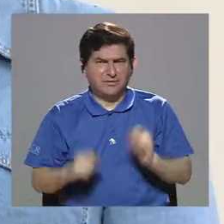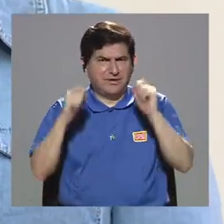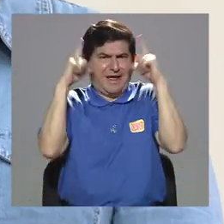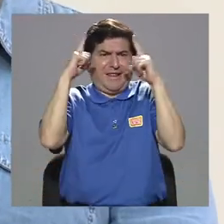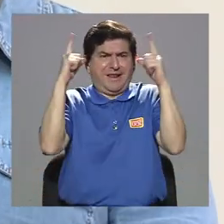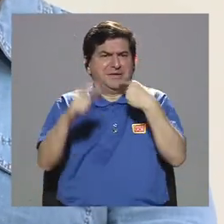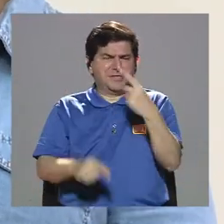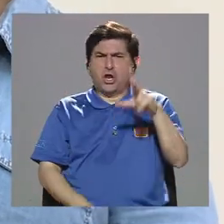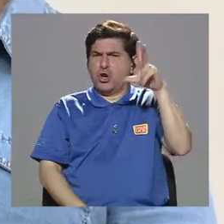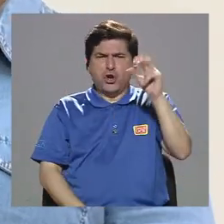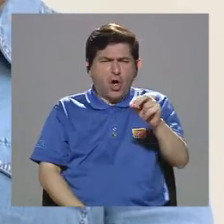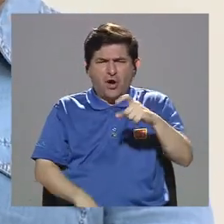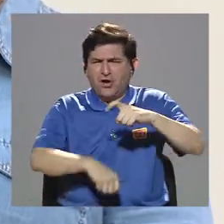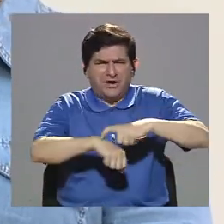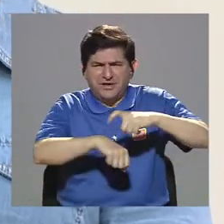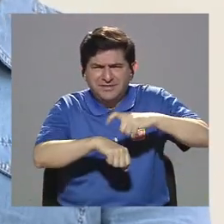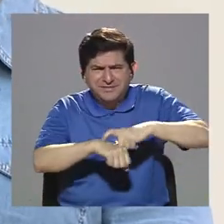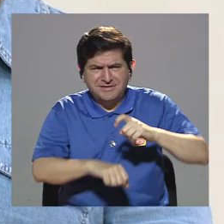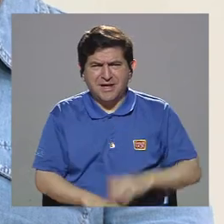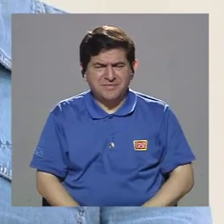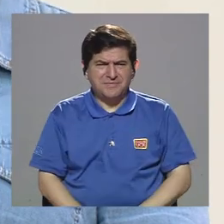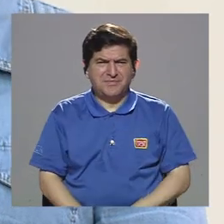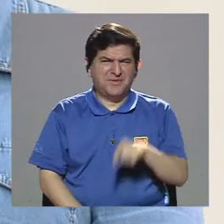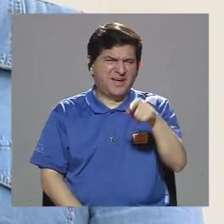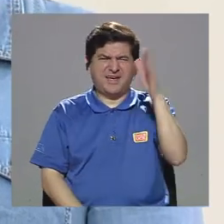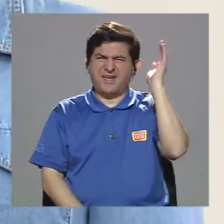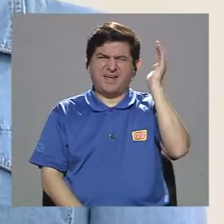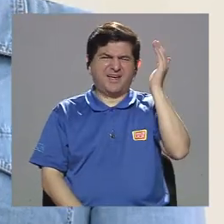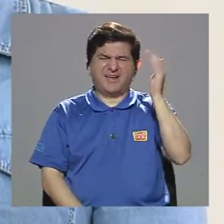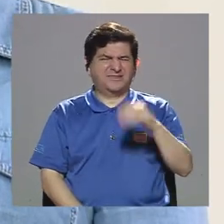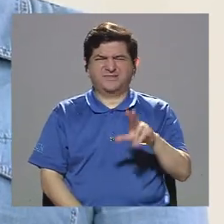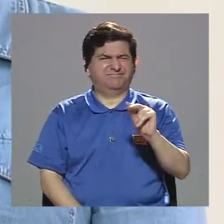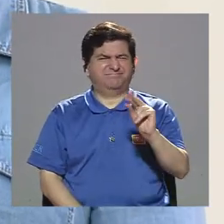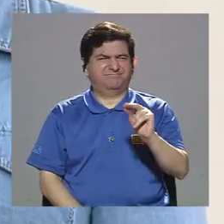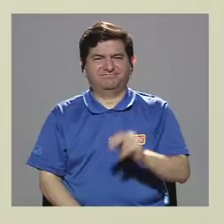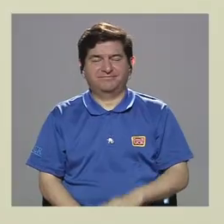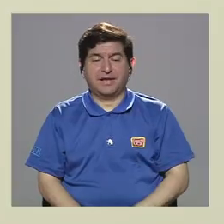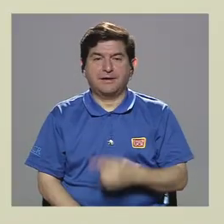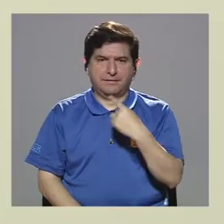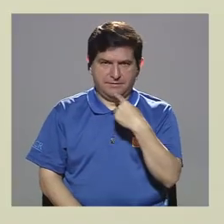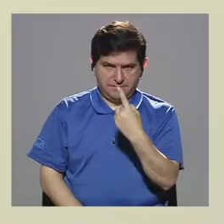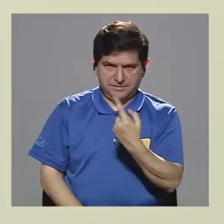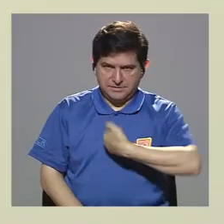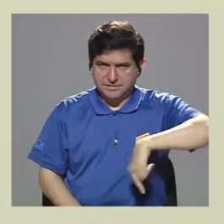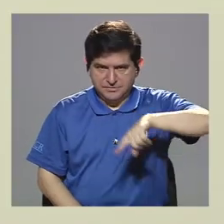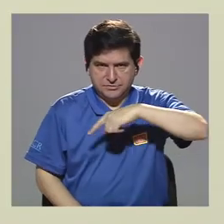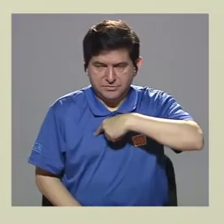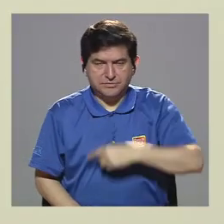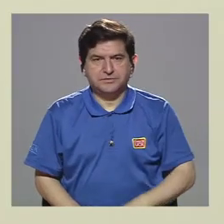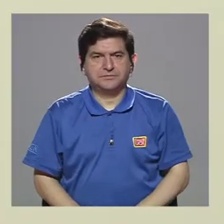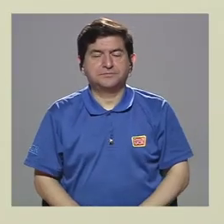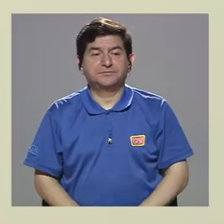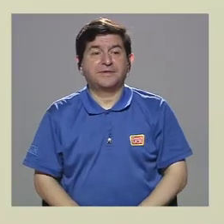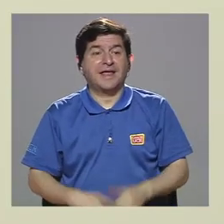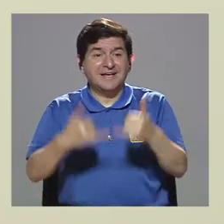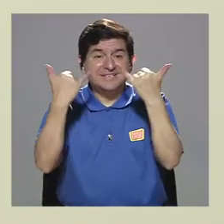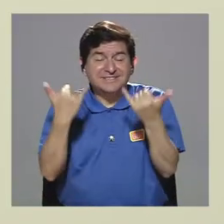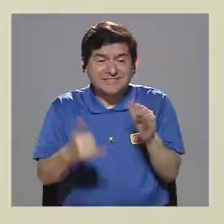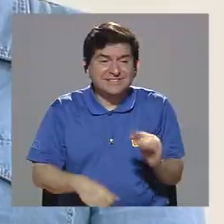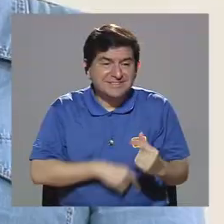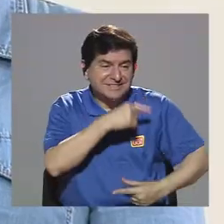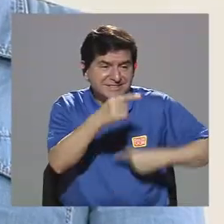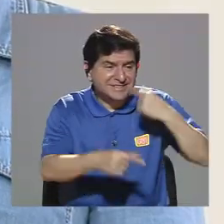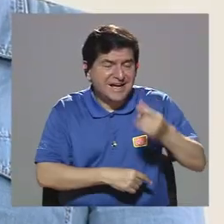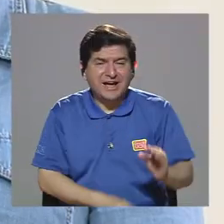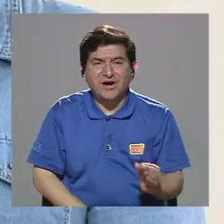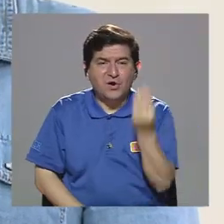y decir no, todavía no porque eso es un discurso a muy corto plazo aquí es decir bueno si ya las generaciones más